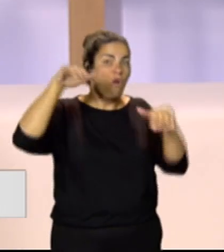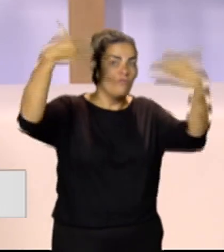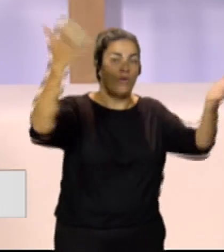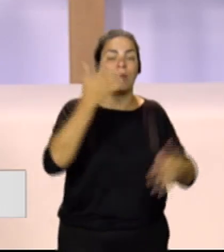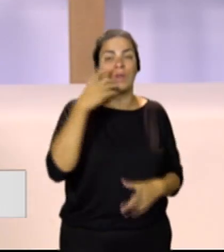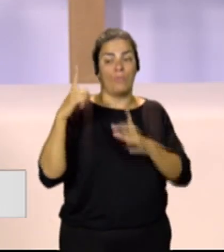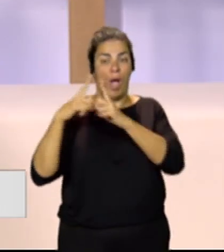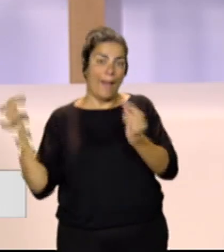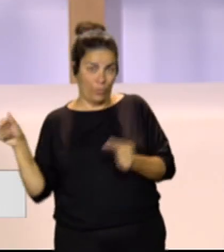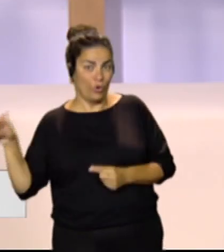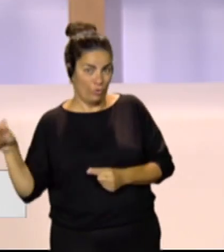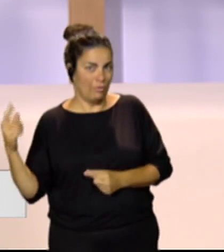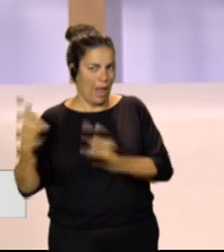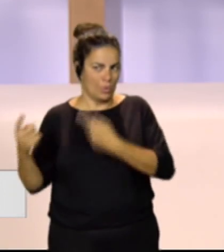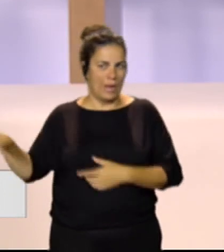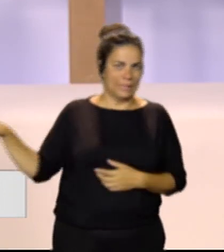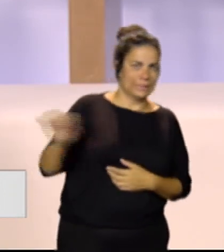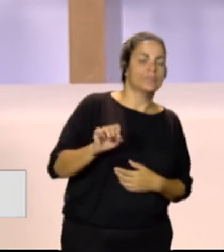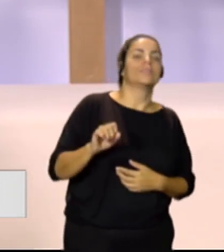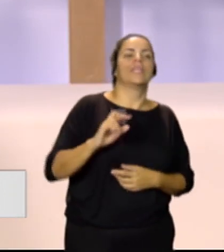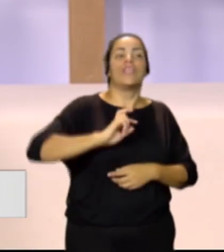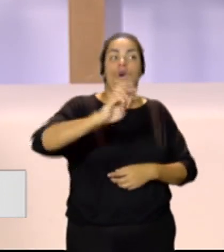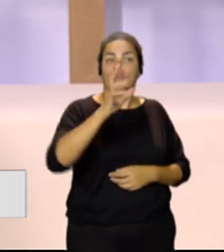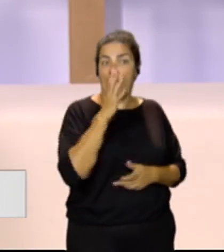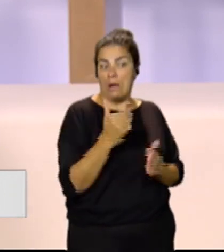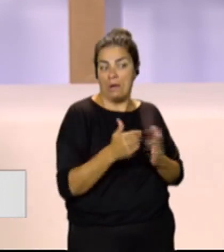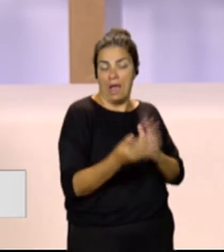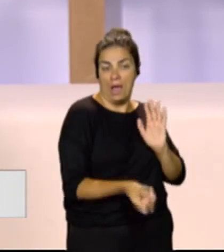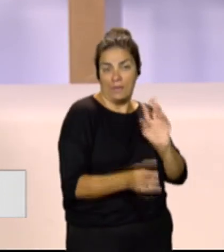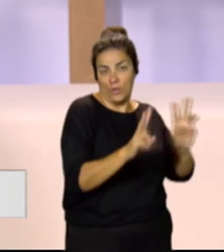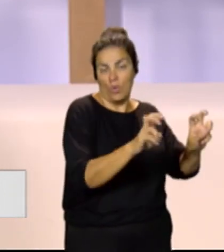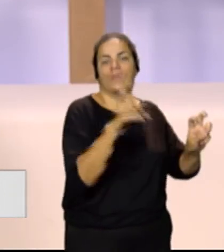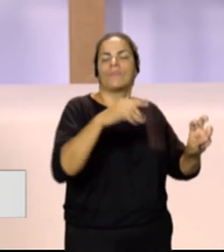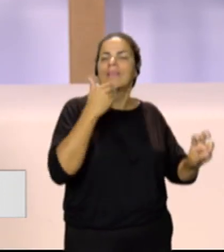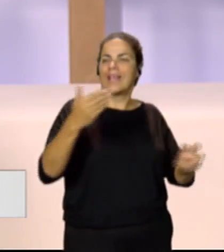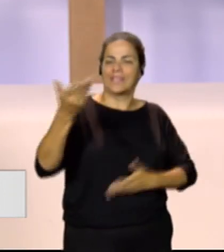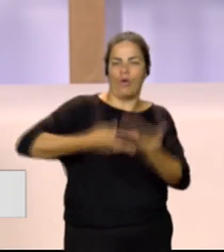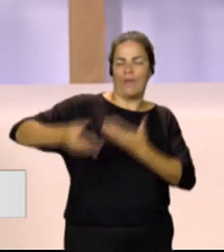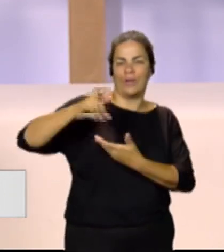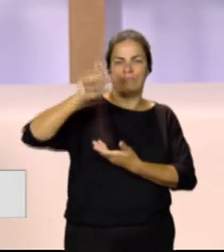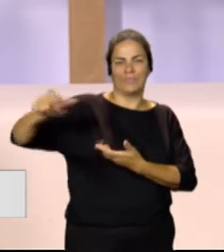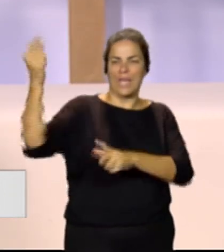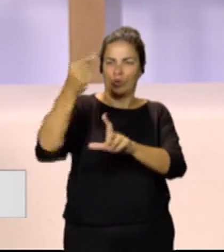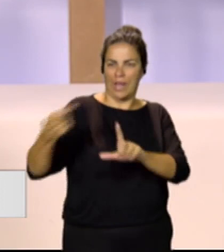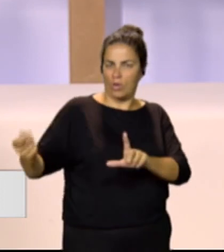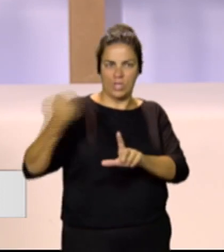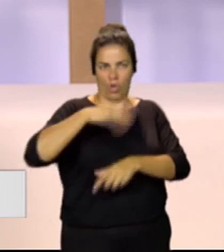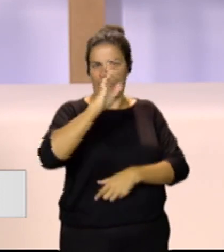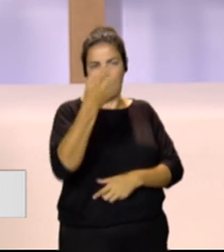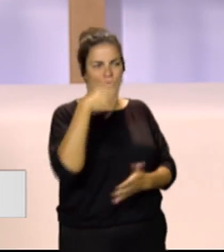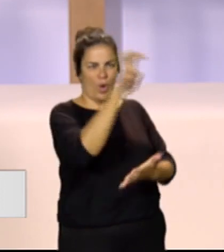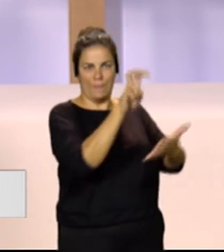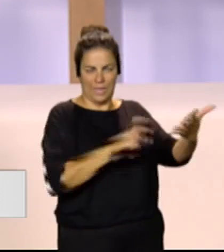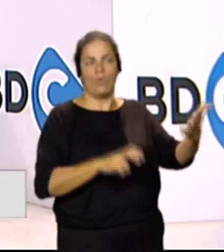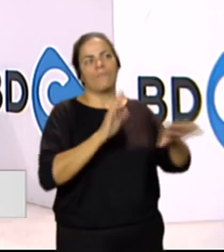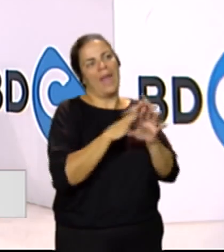ejemplo de Japón en este caso, y otras que estoy sacando nuevas con ilustradores también, con colaboraciones, que sí que las imprimo directamente para tenértelas un poco